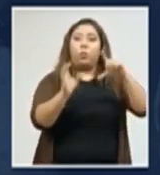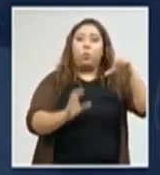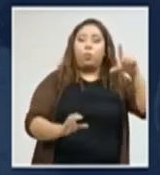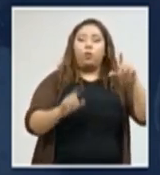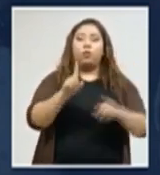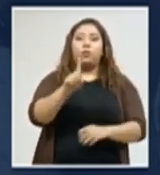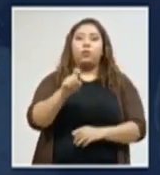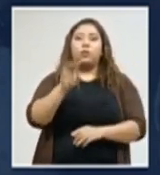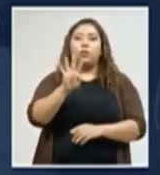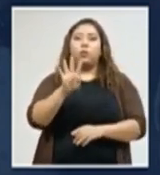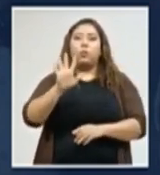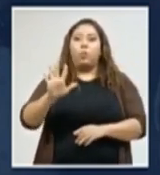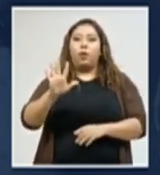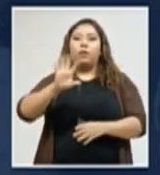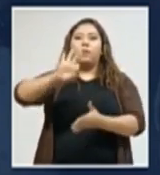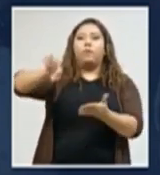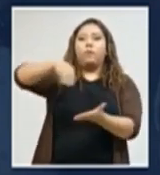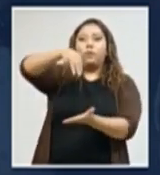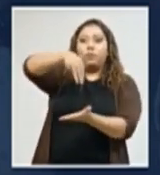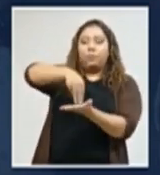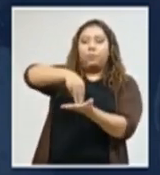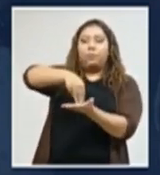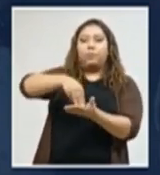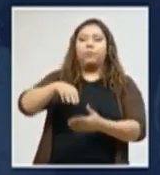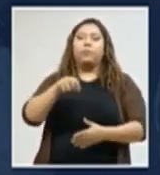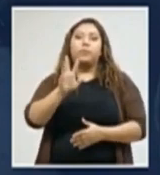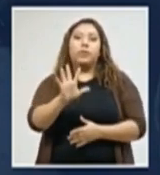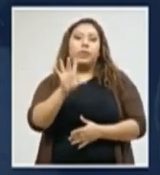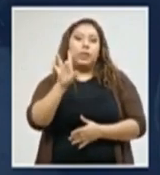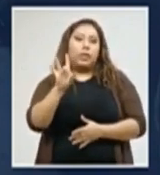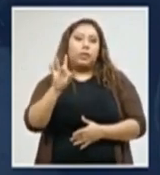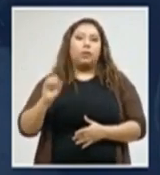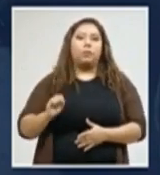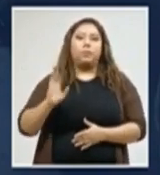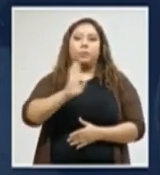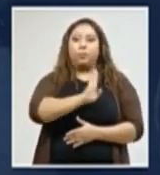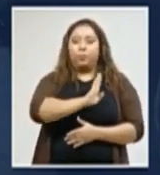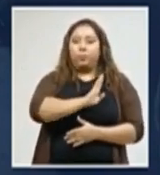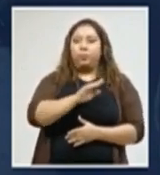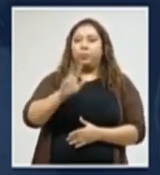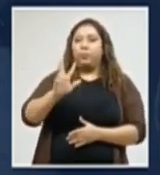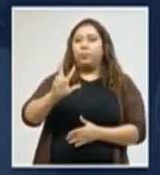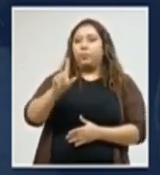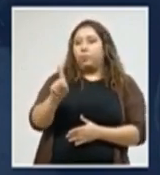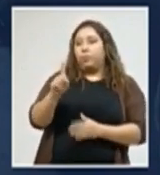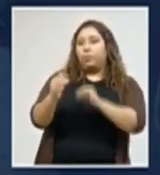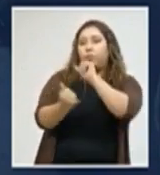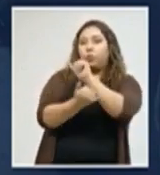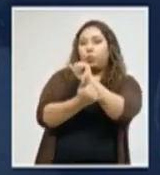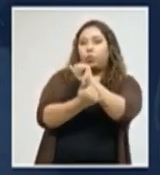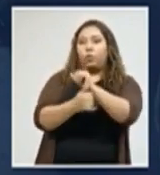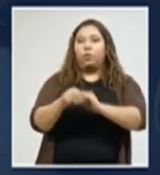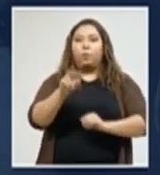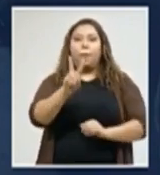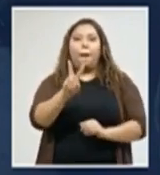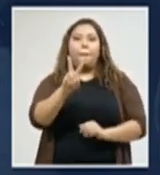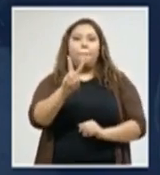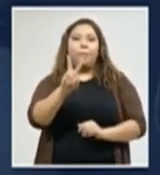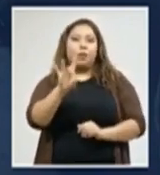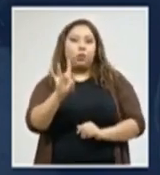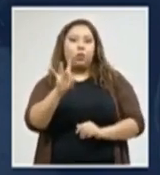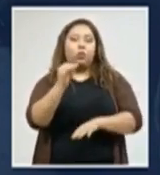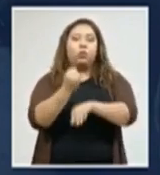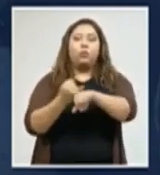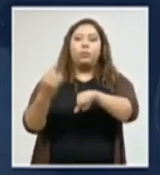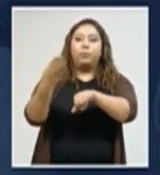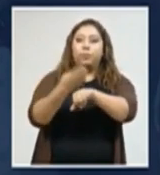145 para Francisco Morazán, 38 para Santa Bárbara, 31 para Lloro, 28 para Islas de la